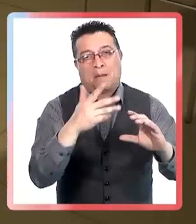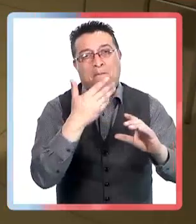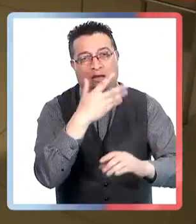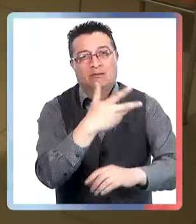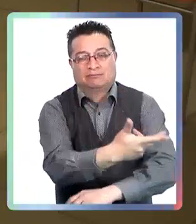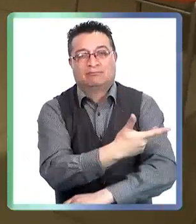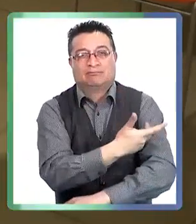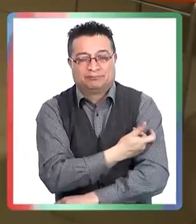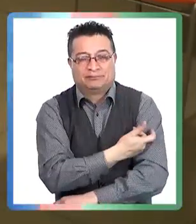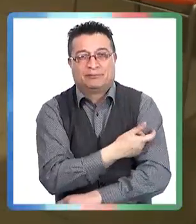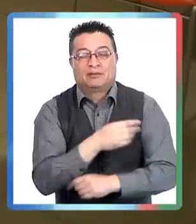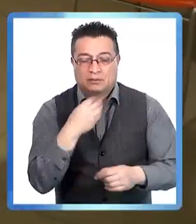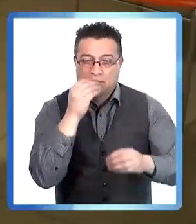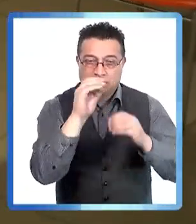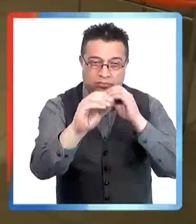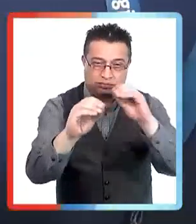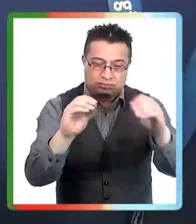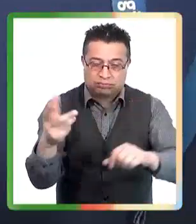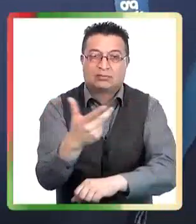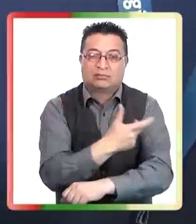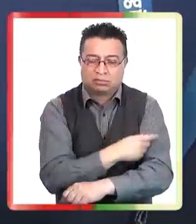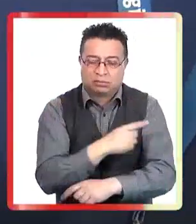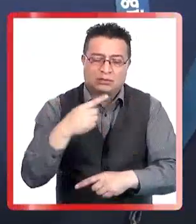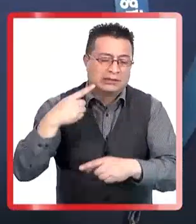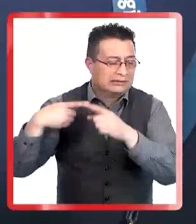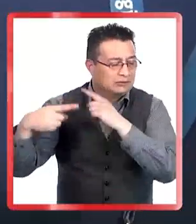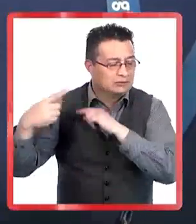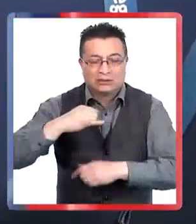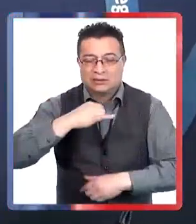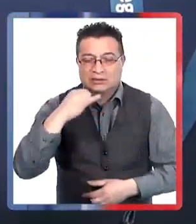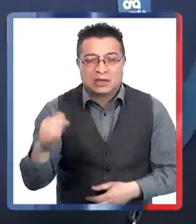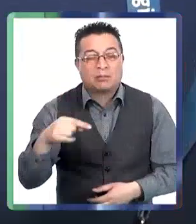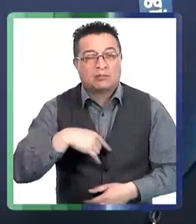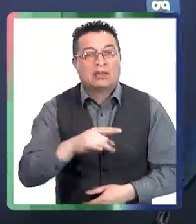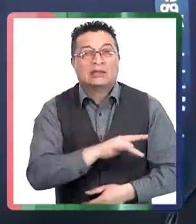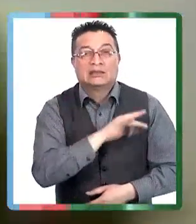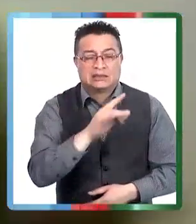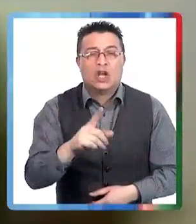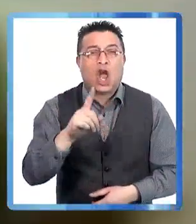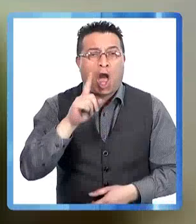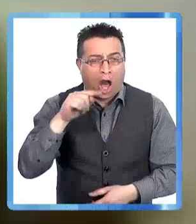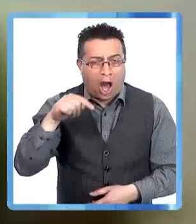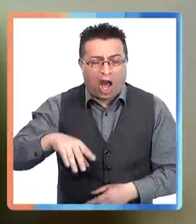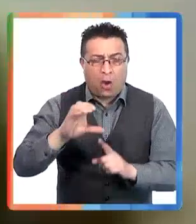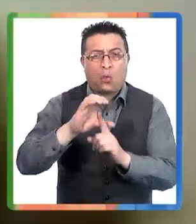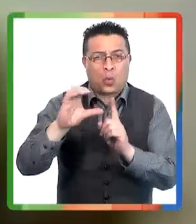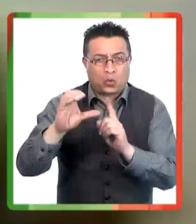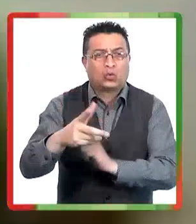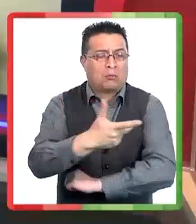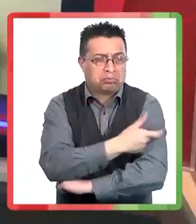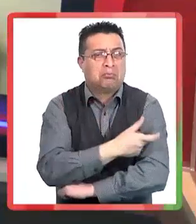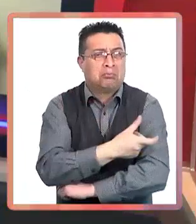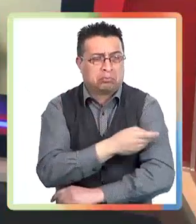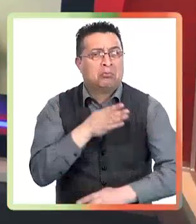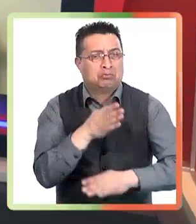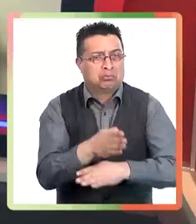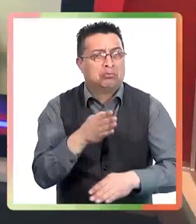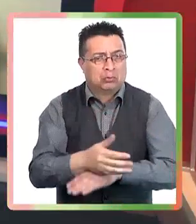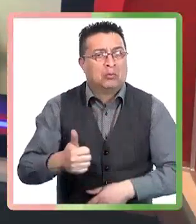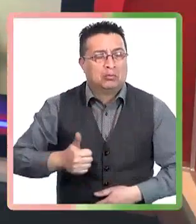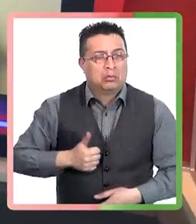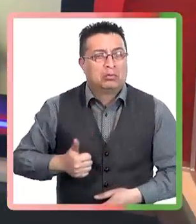la epidemiología mundial. Yo siempre también pongo el mismo ejemplo. Cuando yo estudié pediatría, hace no tantos años, un poquito,